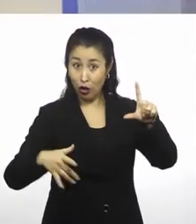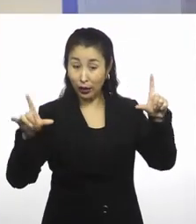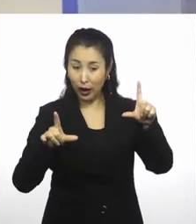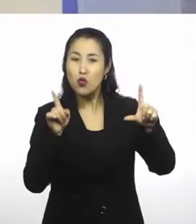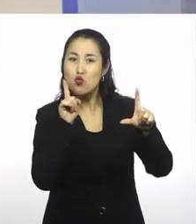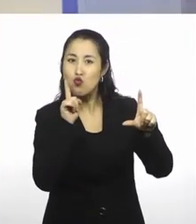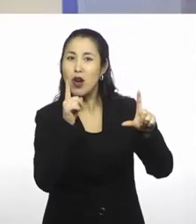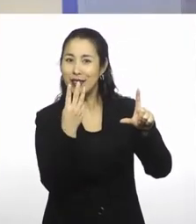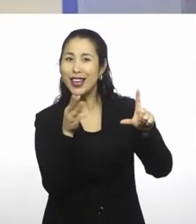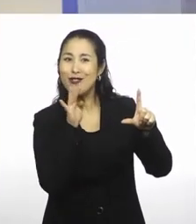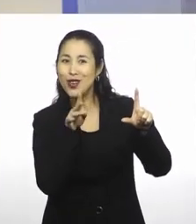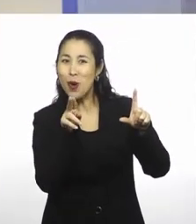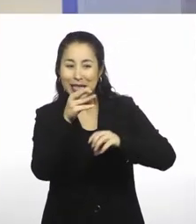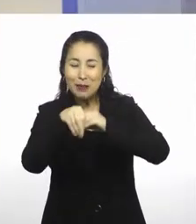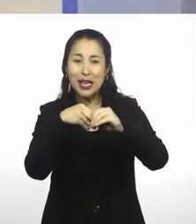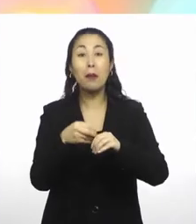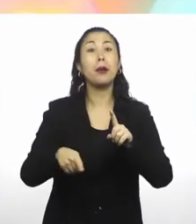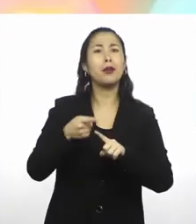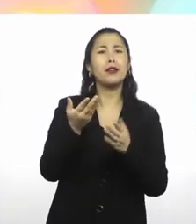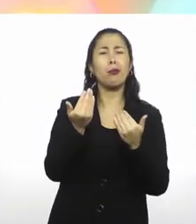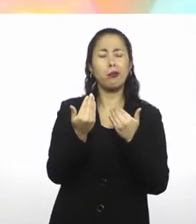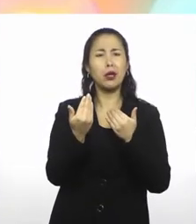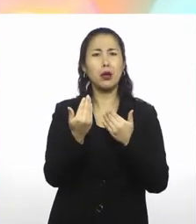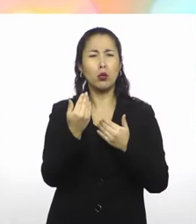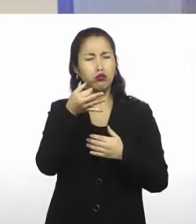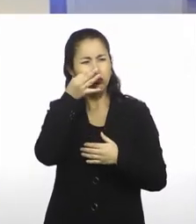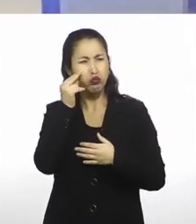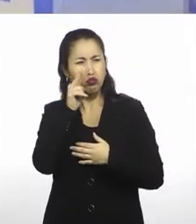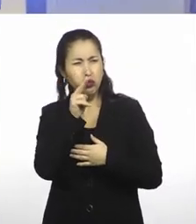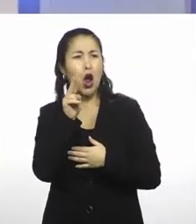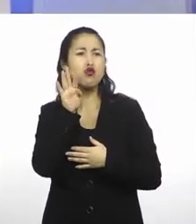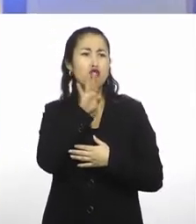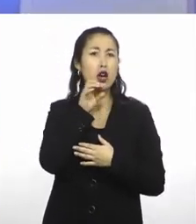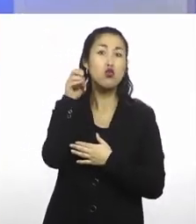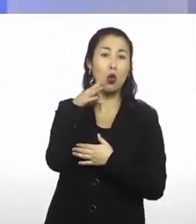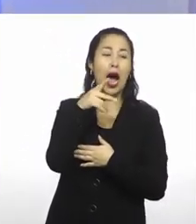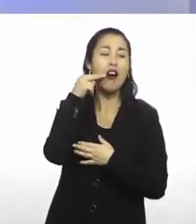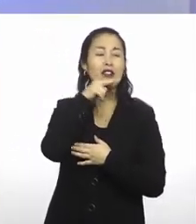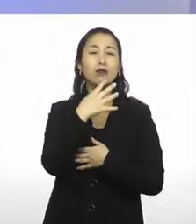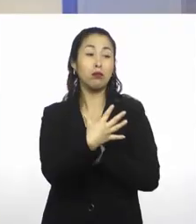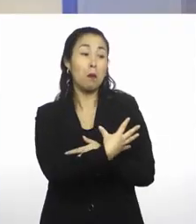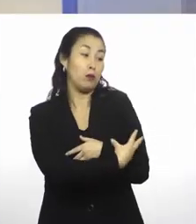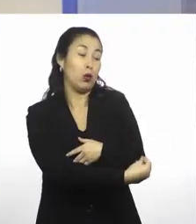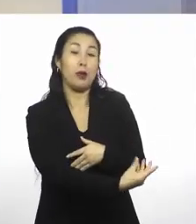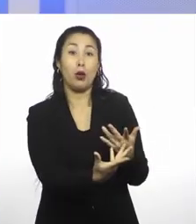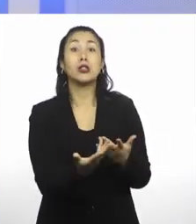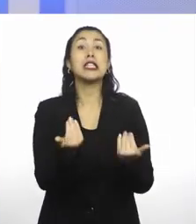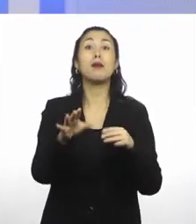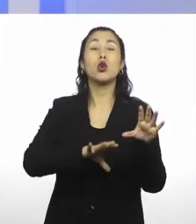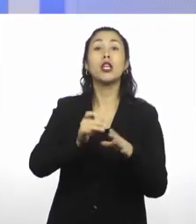Para poder estudiar las sombras, necesitamos primero estudiar la luz, los colores. Así que los materiales que necesitamos para este experimento son